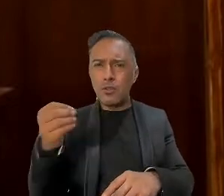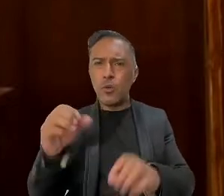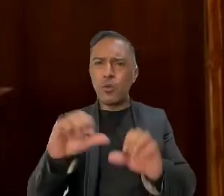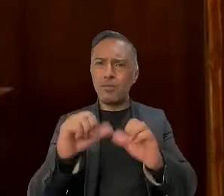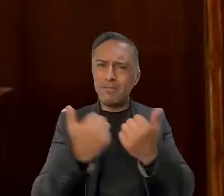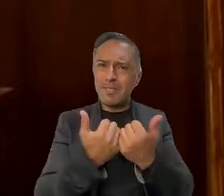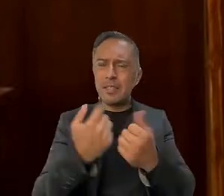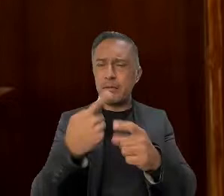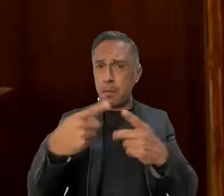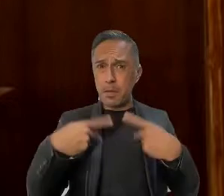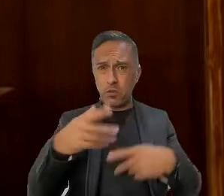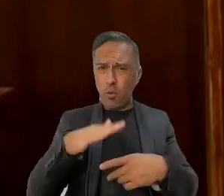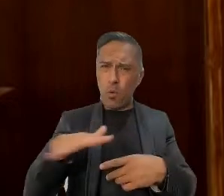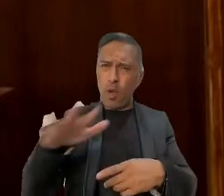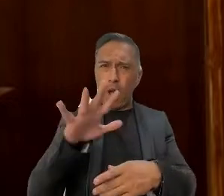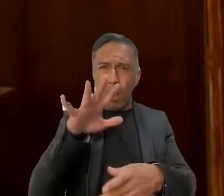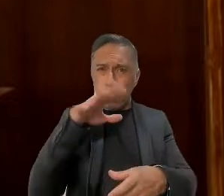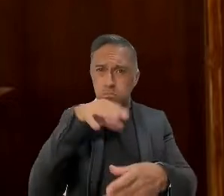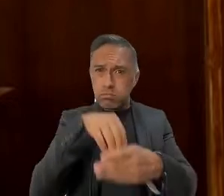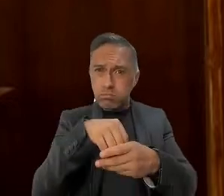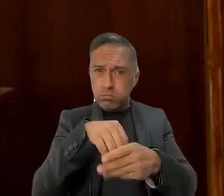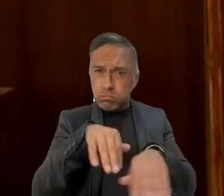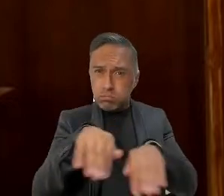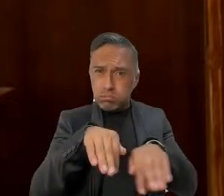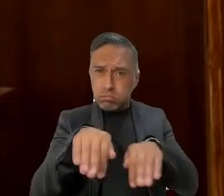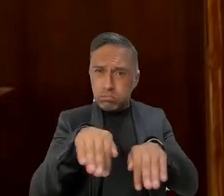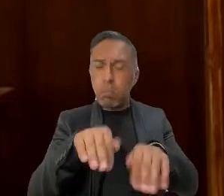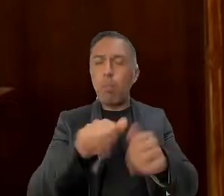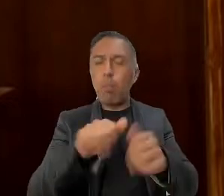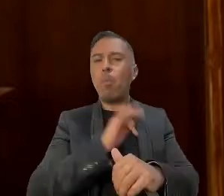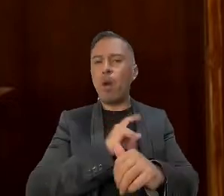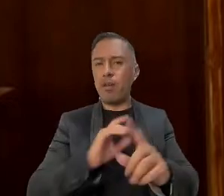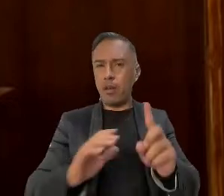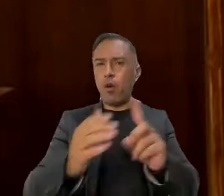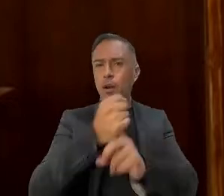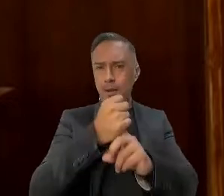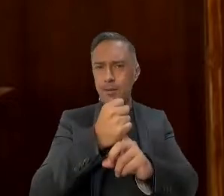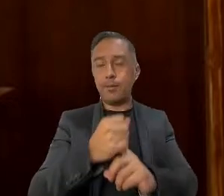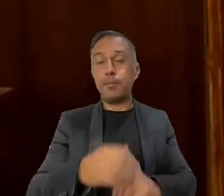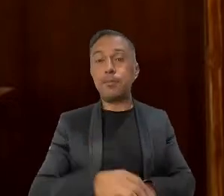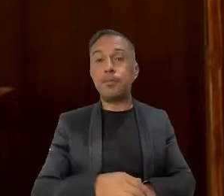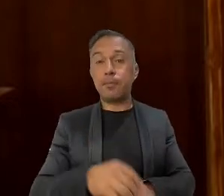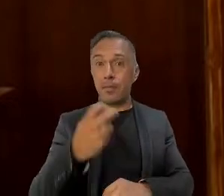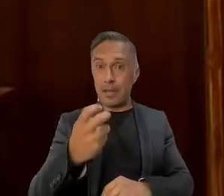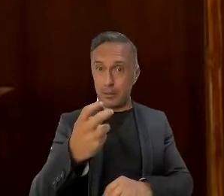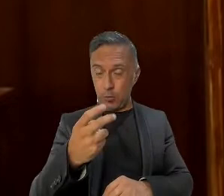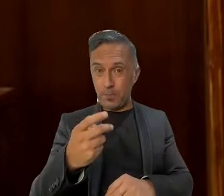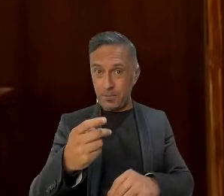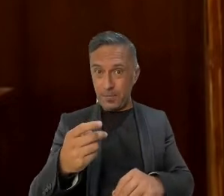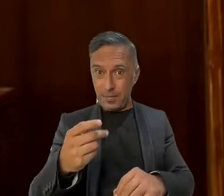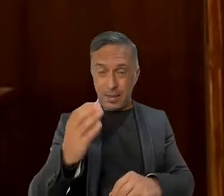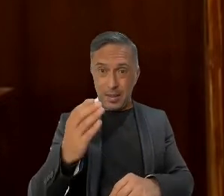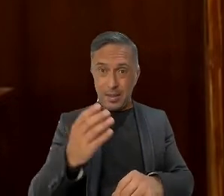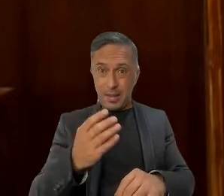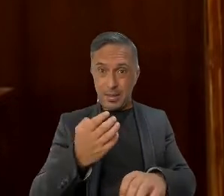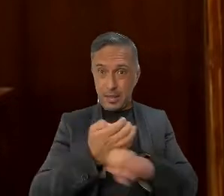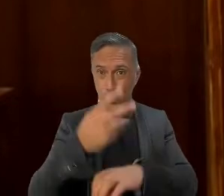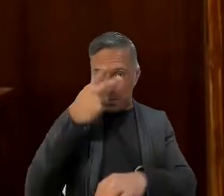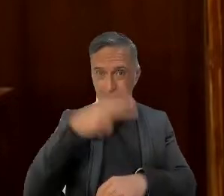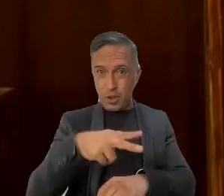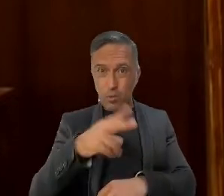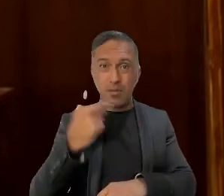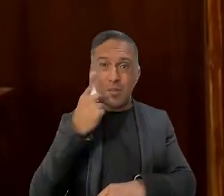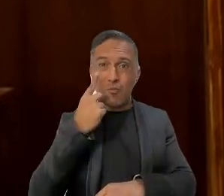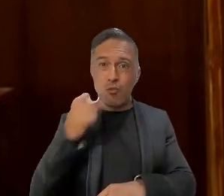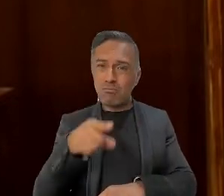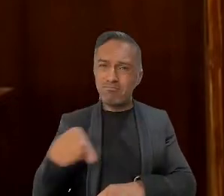lograrlo. De tal manera, los legisladores mexiquenses buscamos sensibilizar a